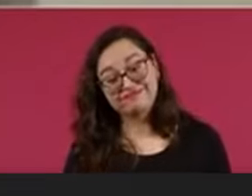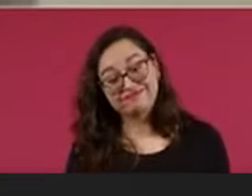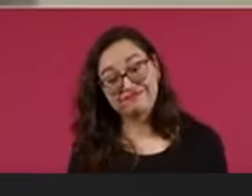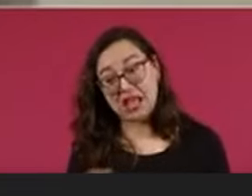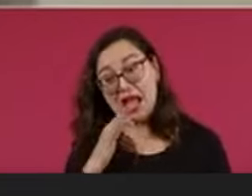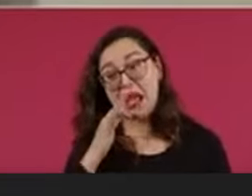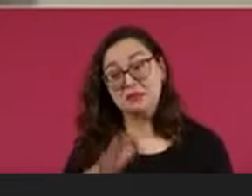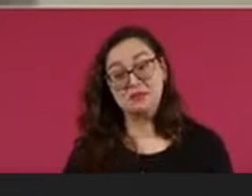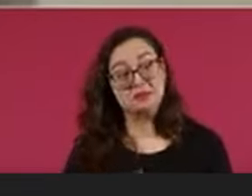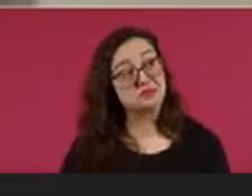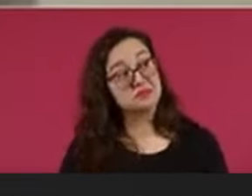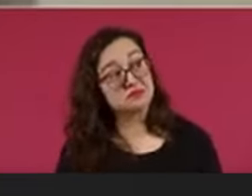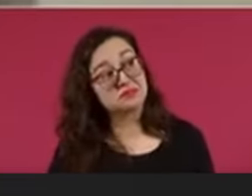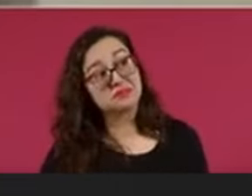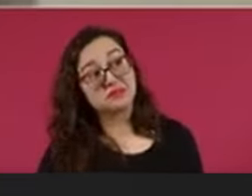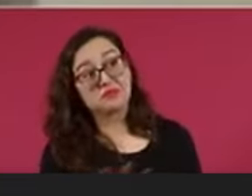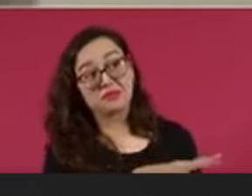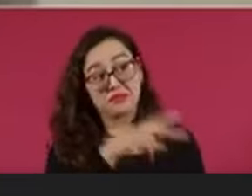cara a los mexicanos.